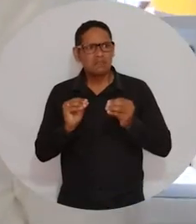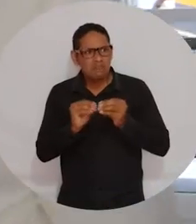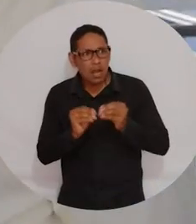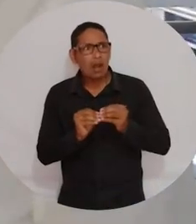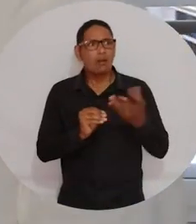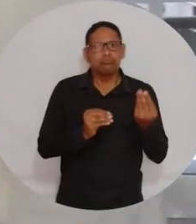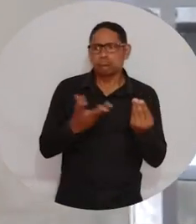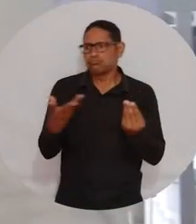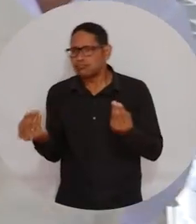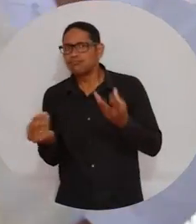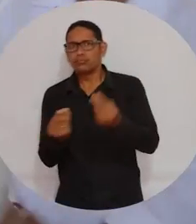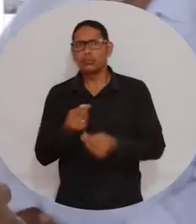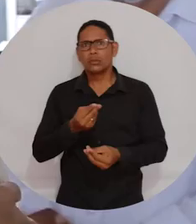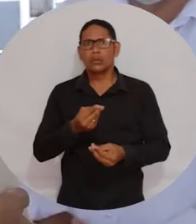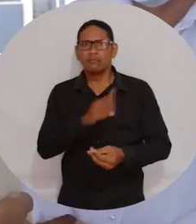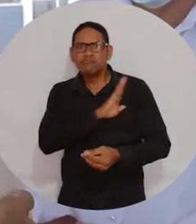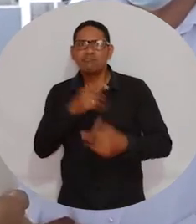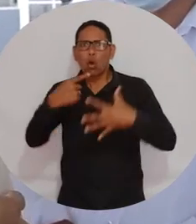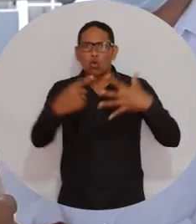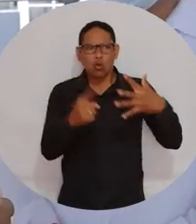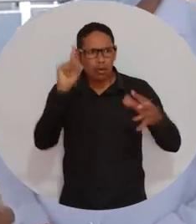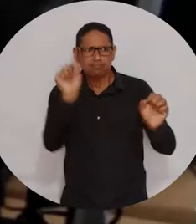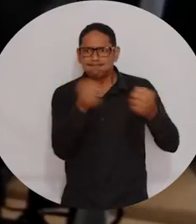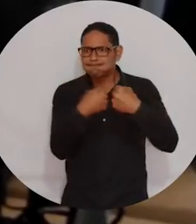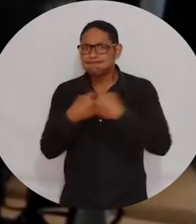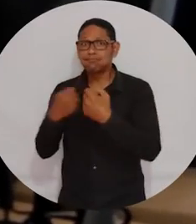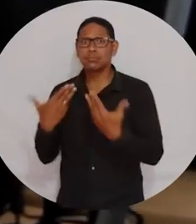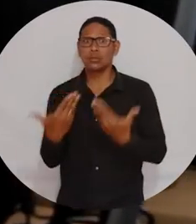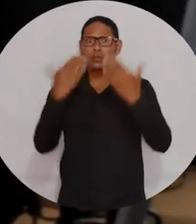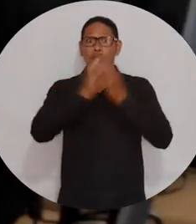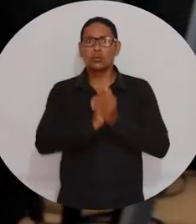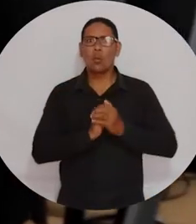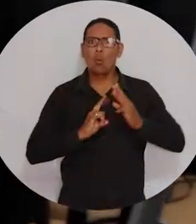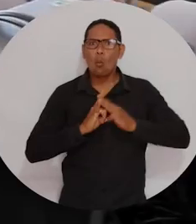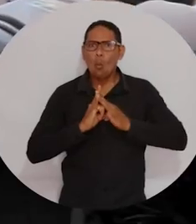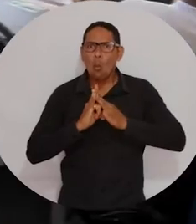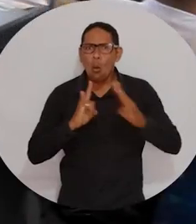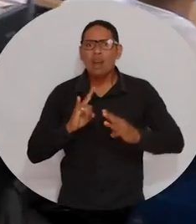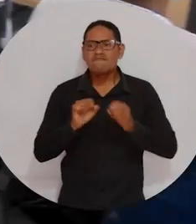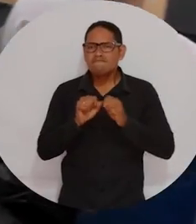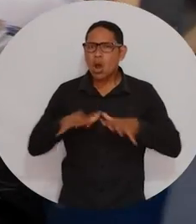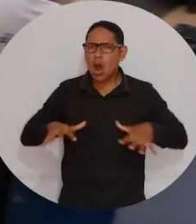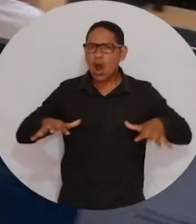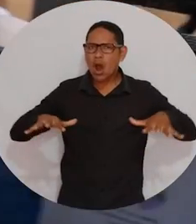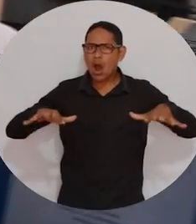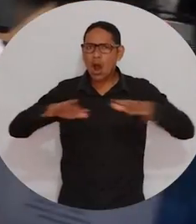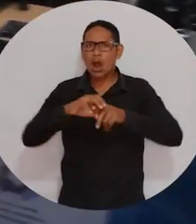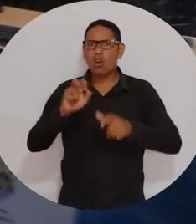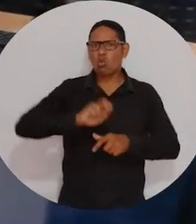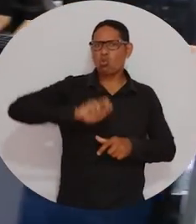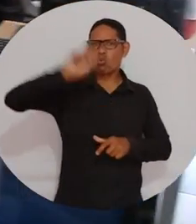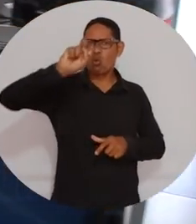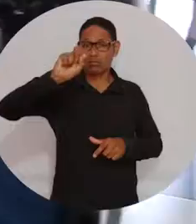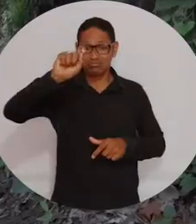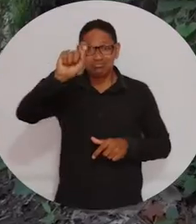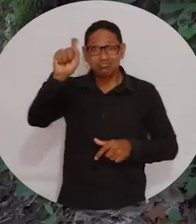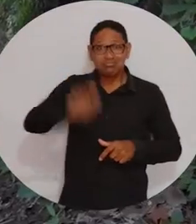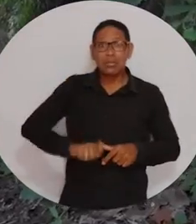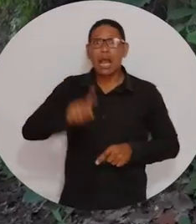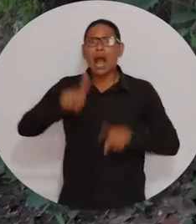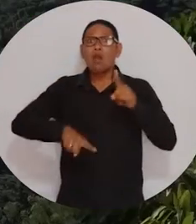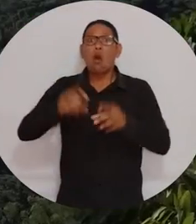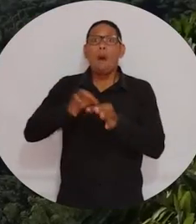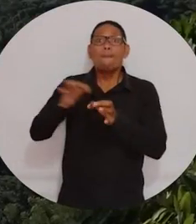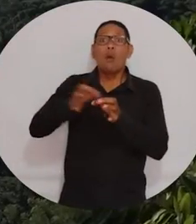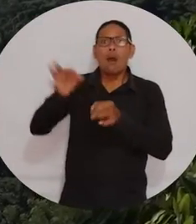relaciones con los actores de los distintos municipios del departamento del Magdalena, la Alma Mater estableció un campus expandido de norte a sur y